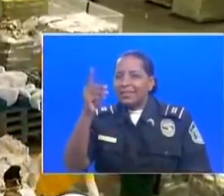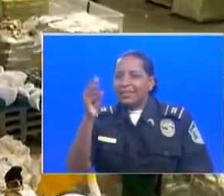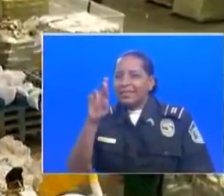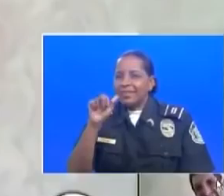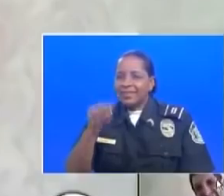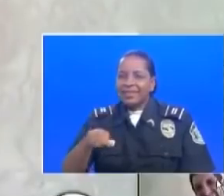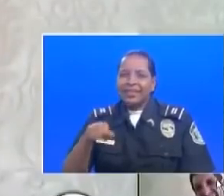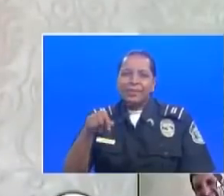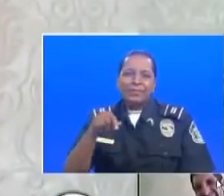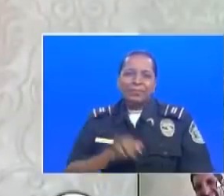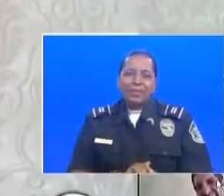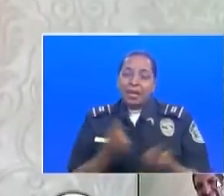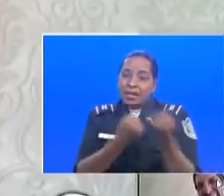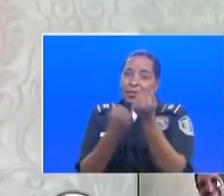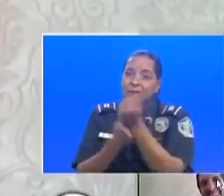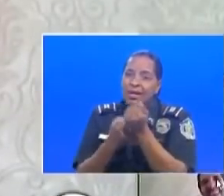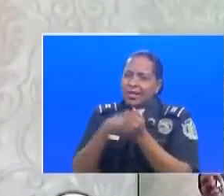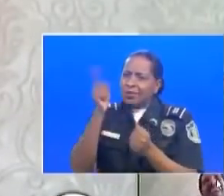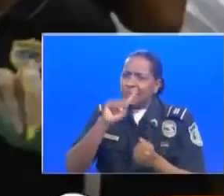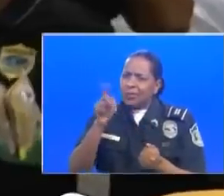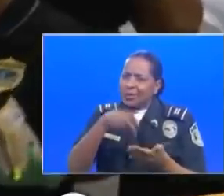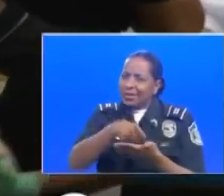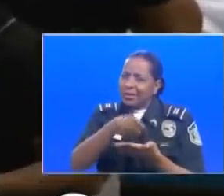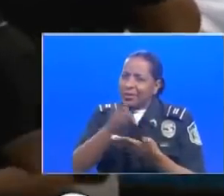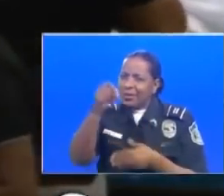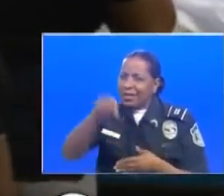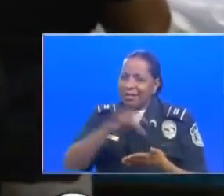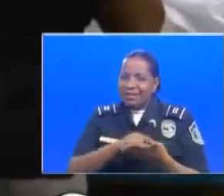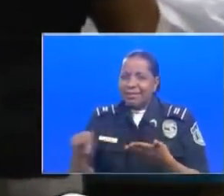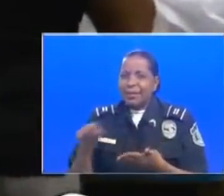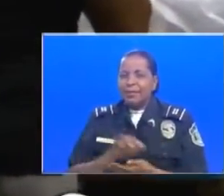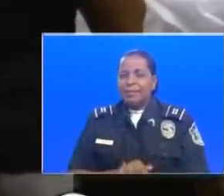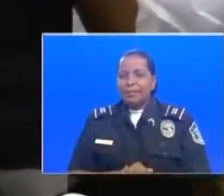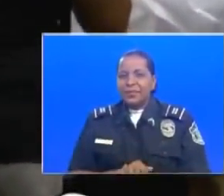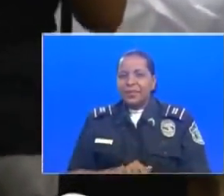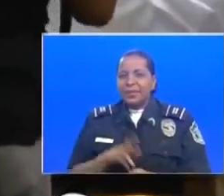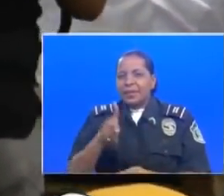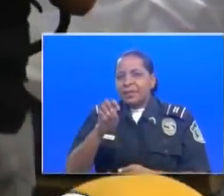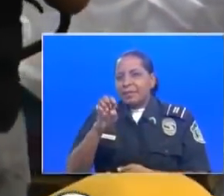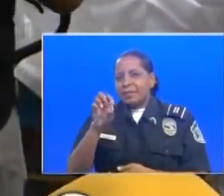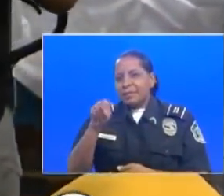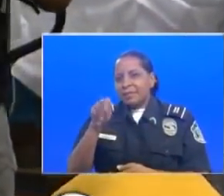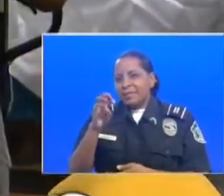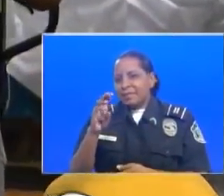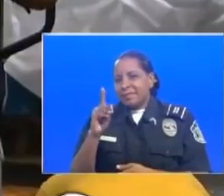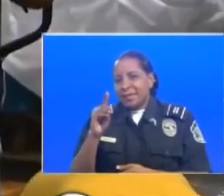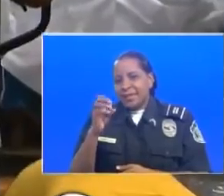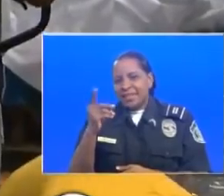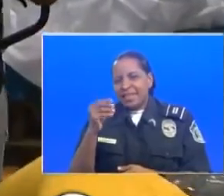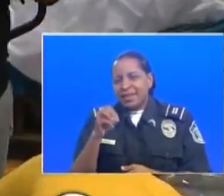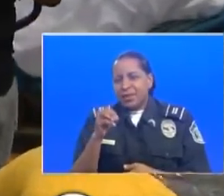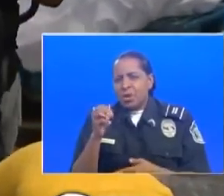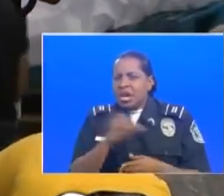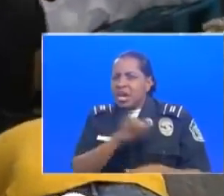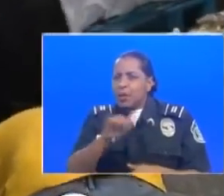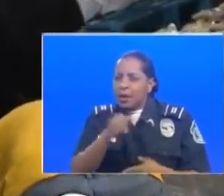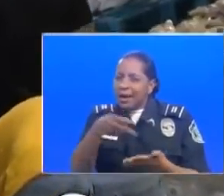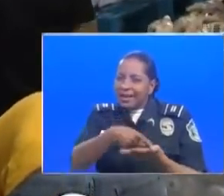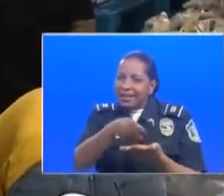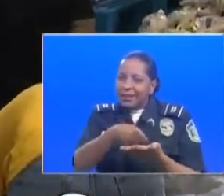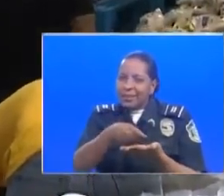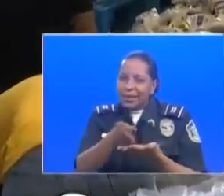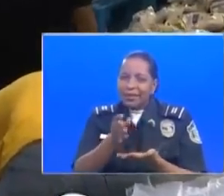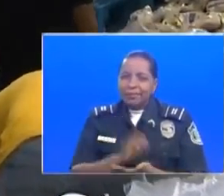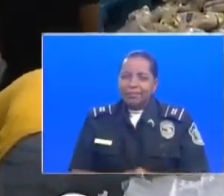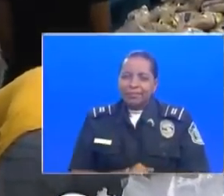No, no, no, que nos ayude, que nos cobren esta semana. Bueno, Penedo, por lo menos que pague su sábana también, porque él no se exonera, ¿ah? Que la pague.